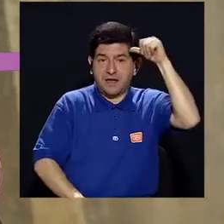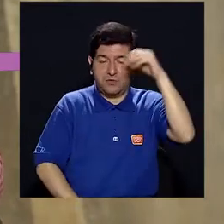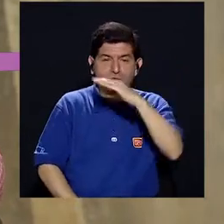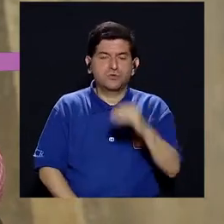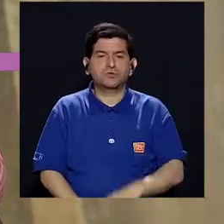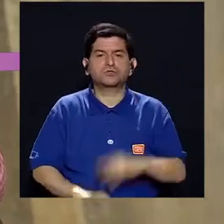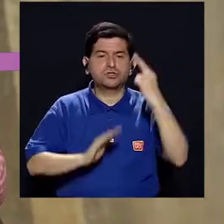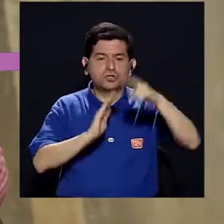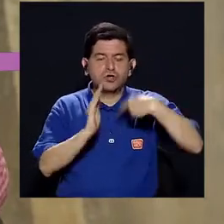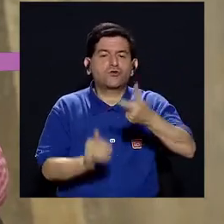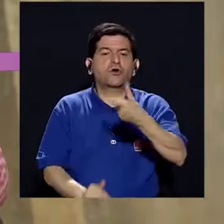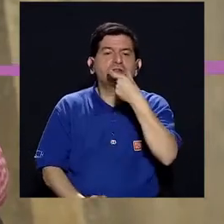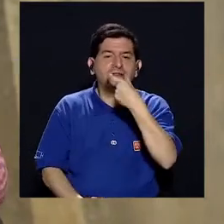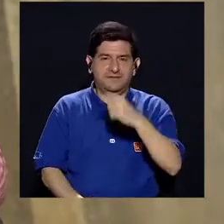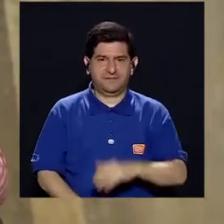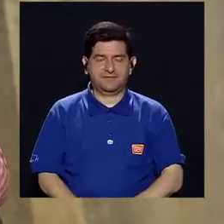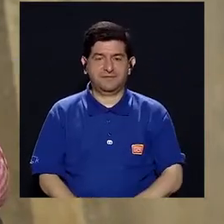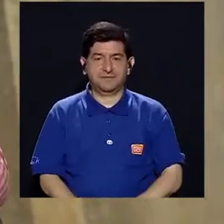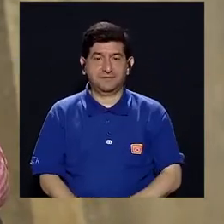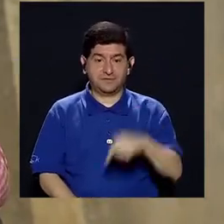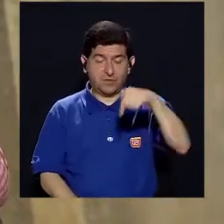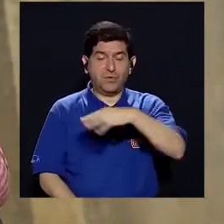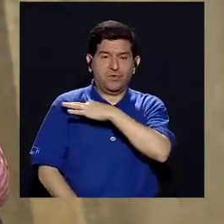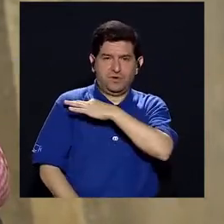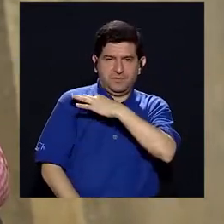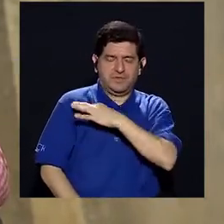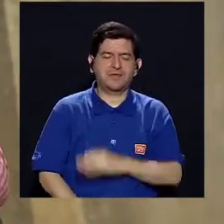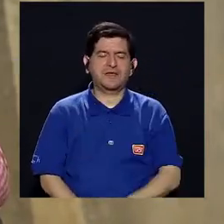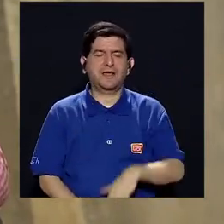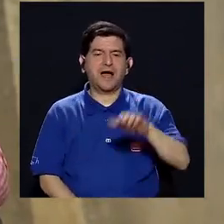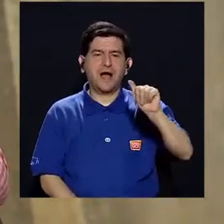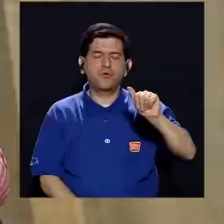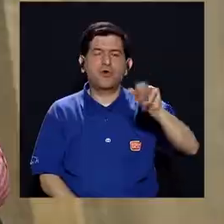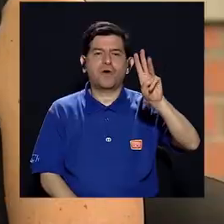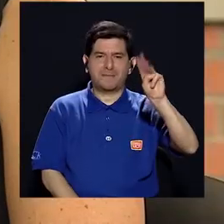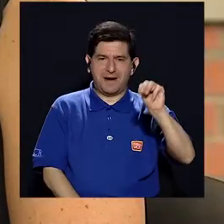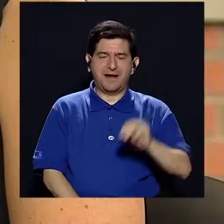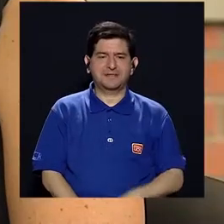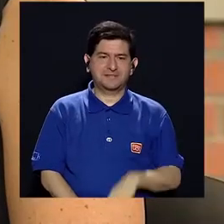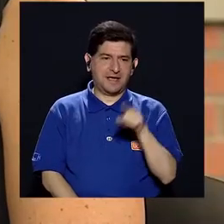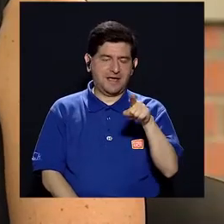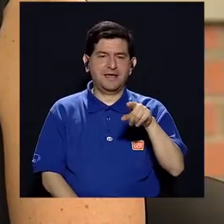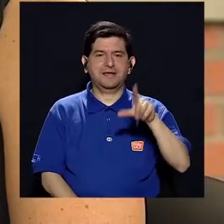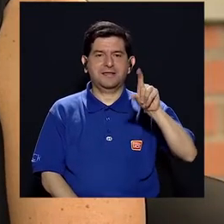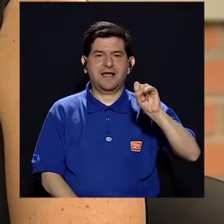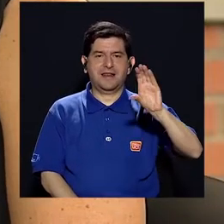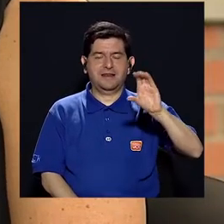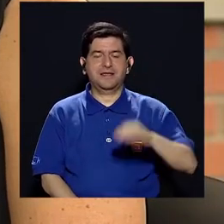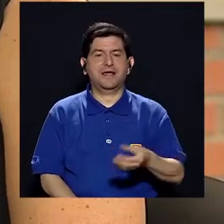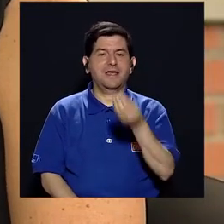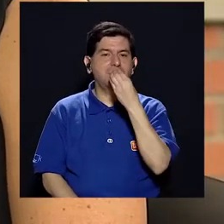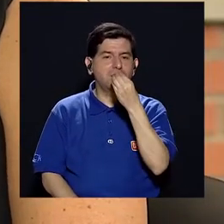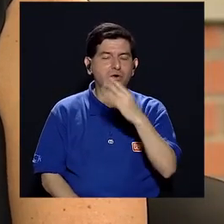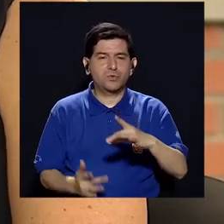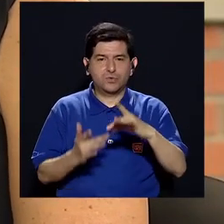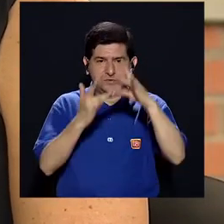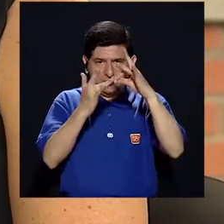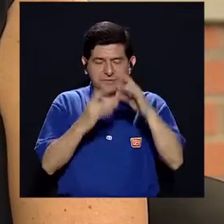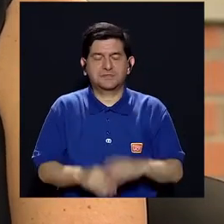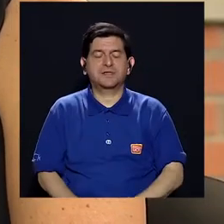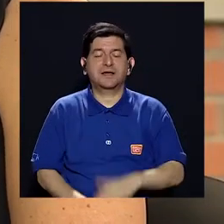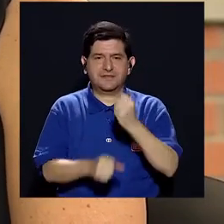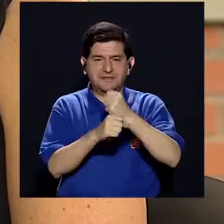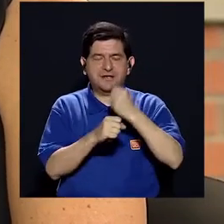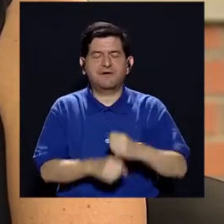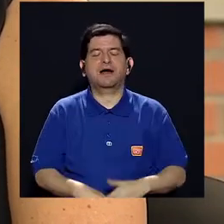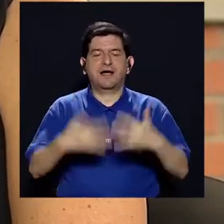y el papel que juegan las galletas en ellas. Para lo cual contamos con nuestra invitada, Aurora Marlaska, quien es licenciada en nutrición y